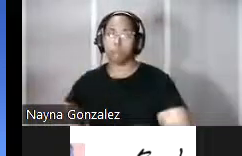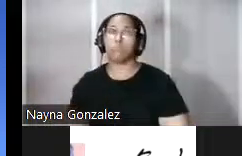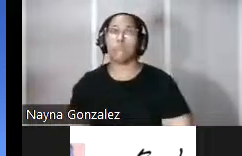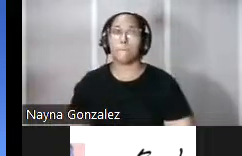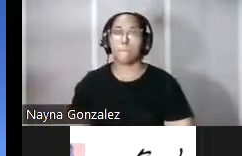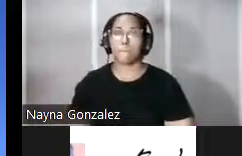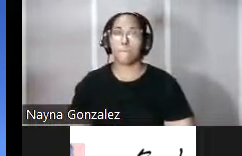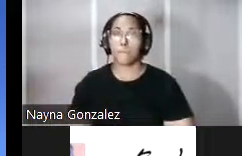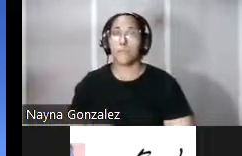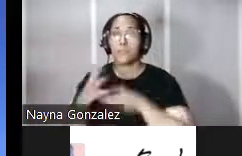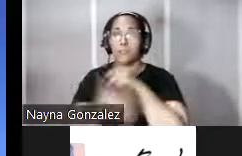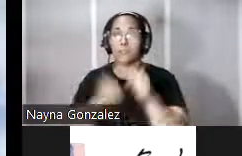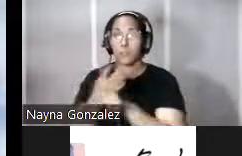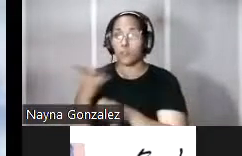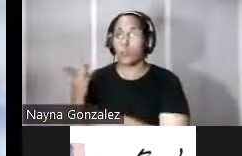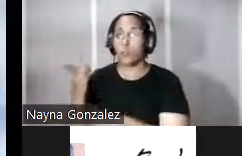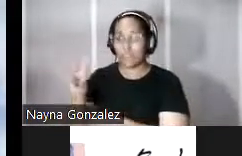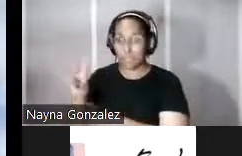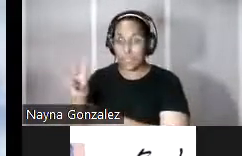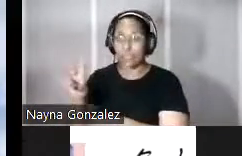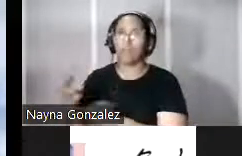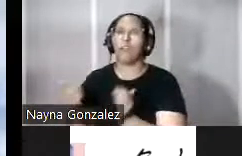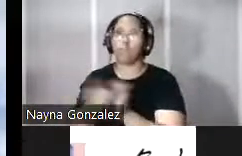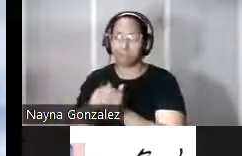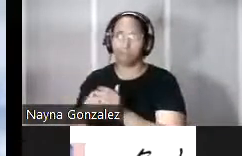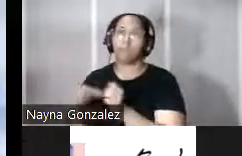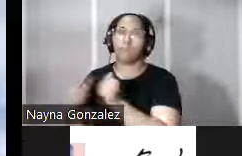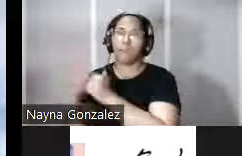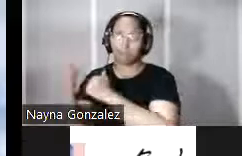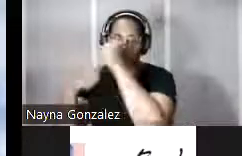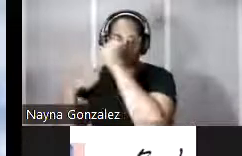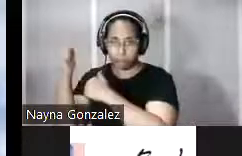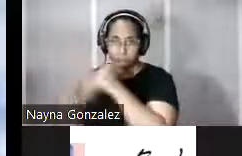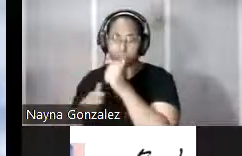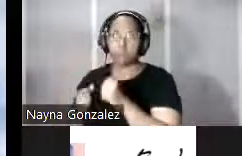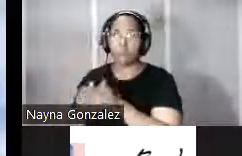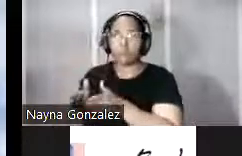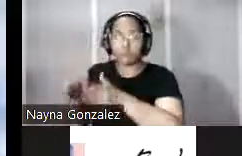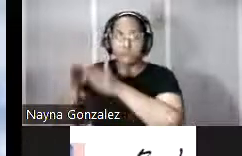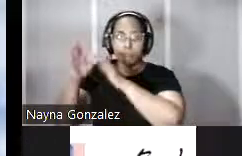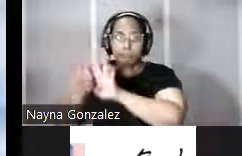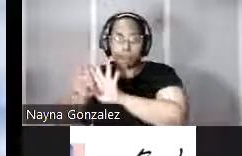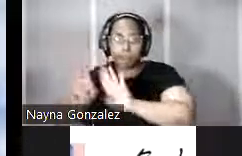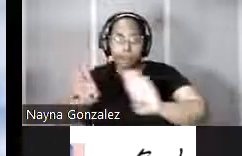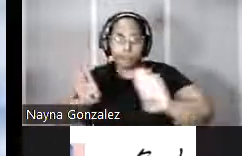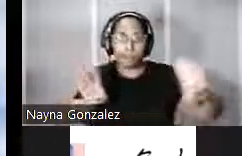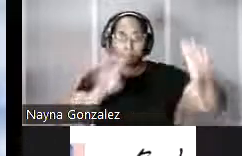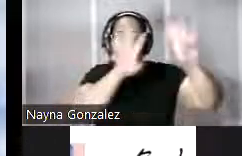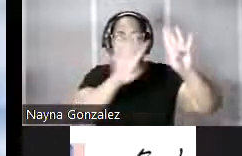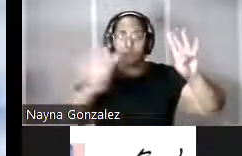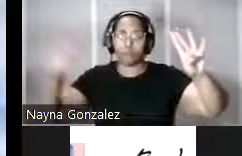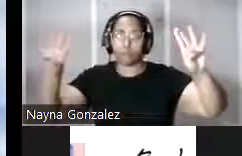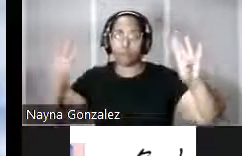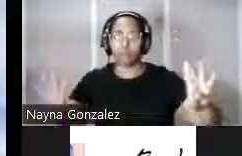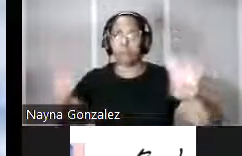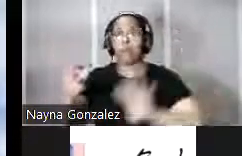mediados del siglo XVII se reforzó la defensa de la ciudad mediante la construcción de un recinto amurallado con unas cortinas realizadas en